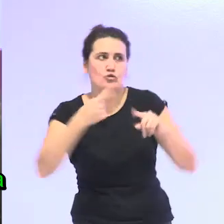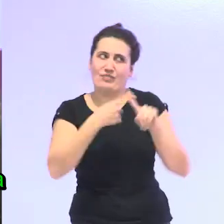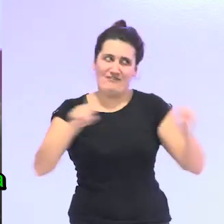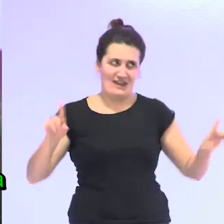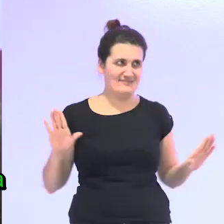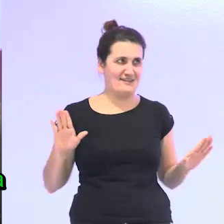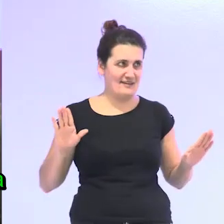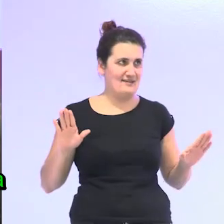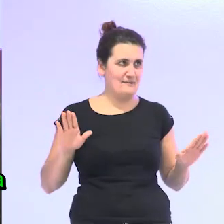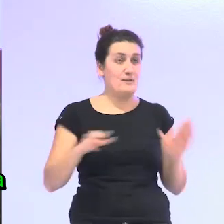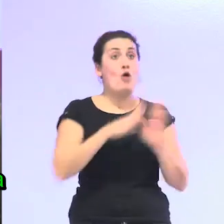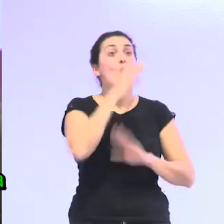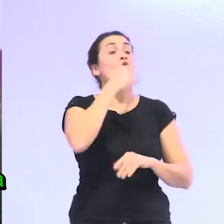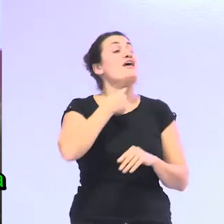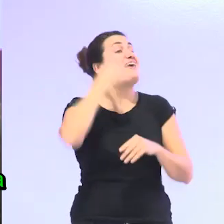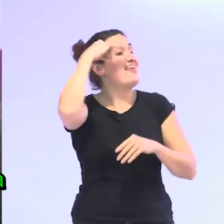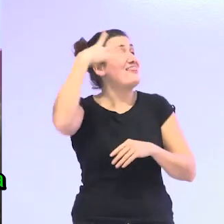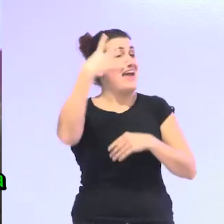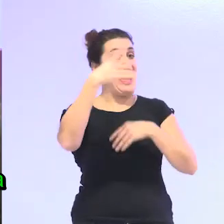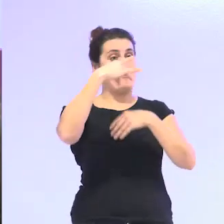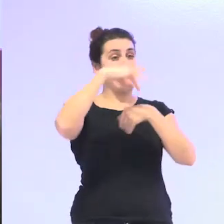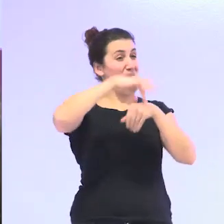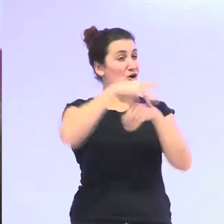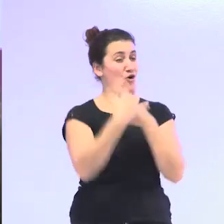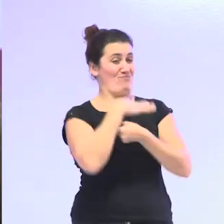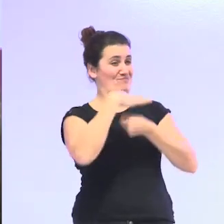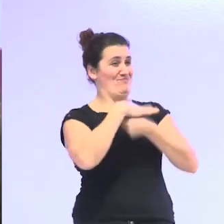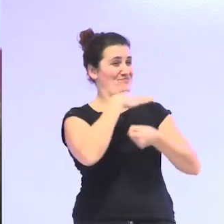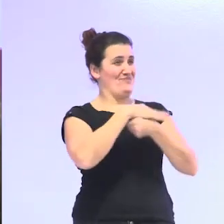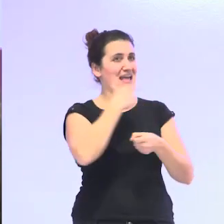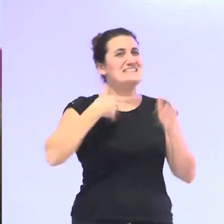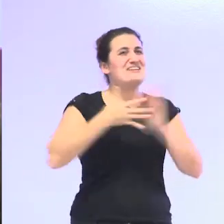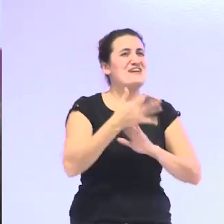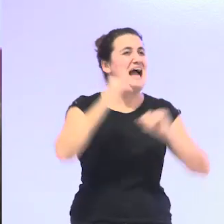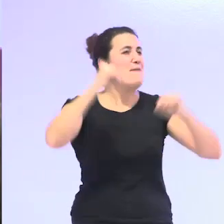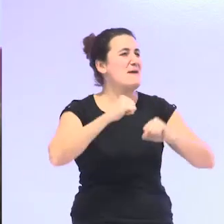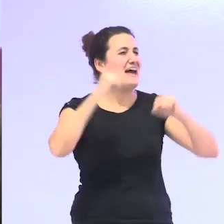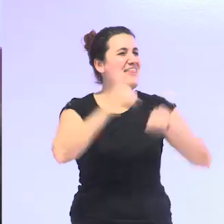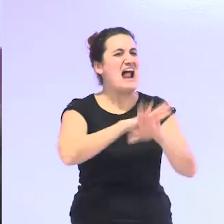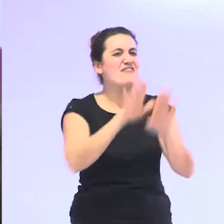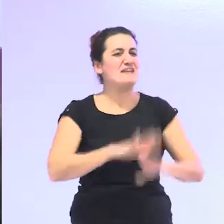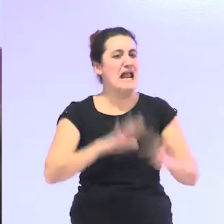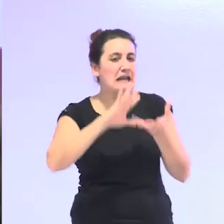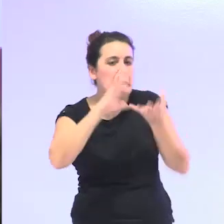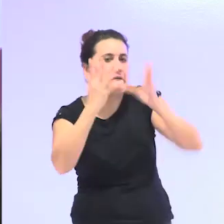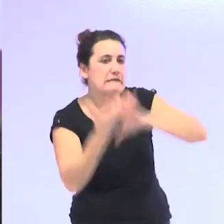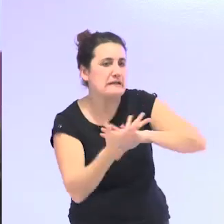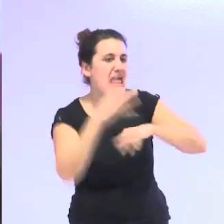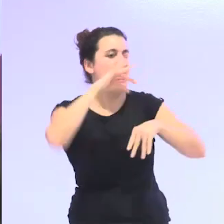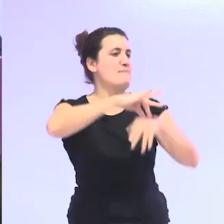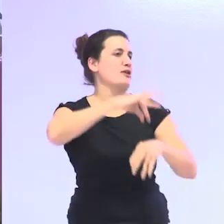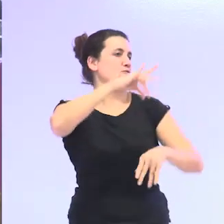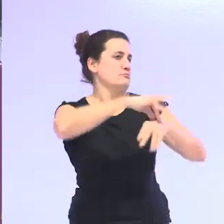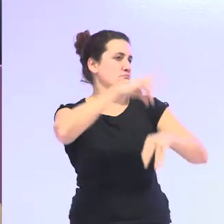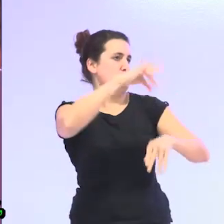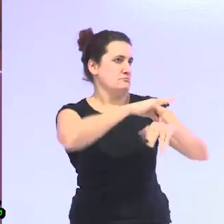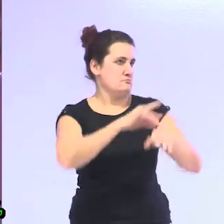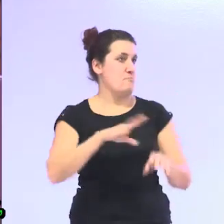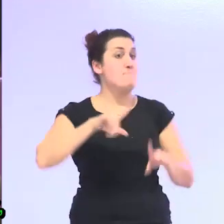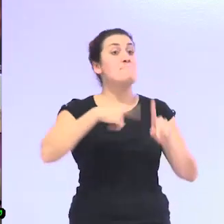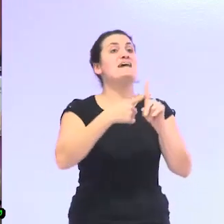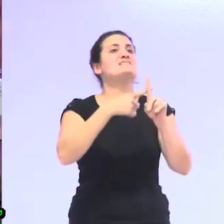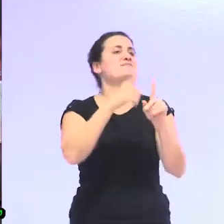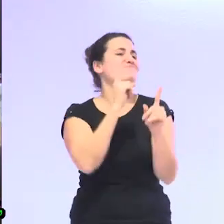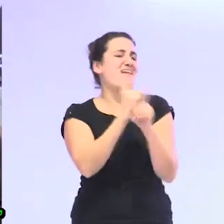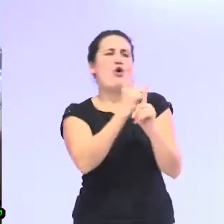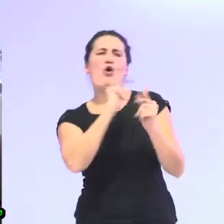medicalizada y muy biológica del envejecimiento envejecer termina convirtiéndose en una patología y en un antimodelo porque